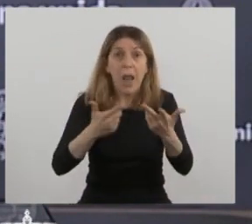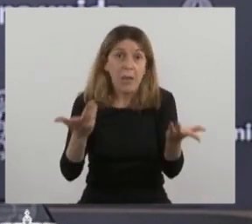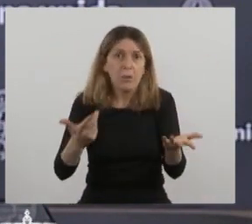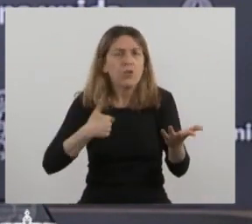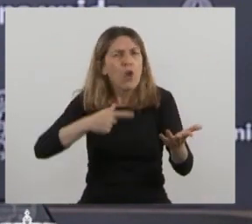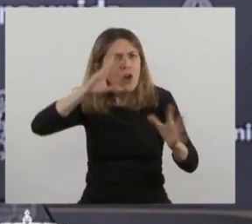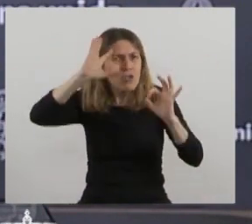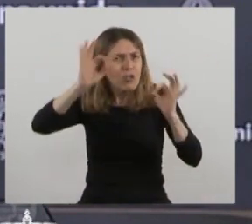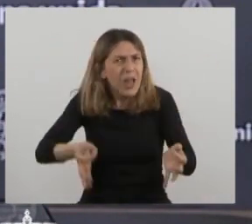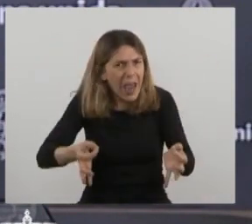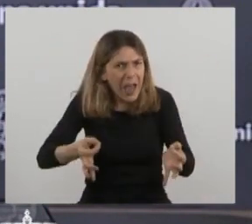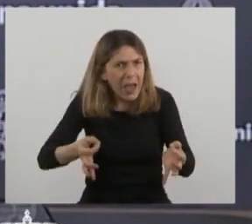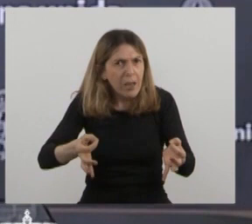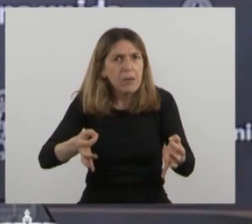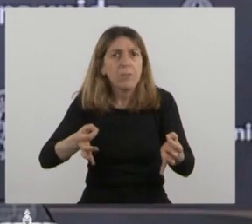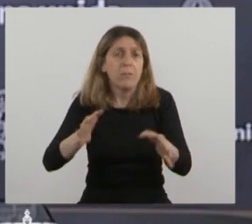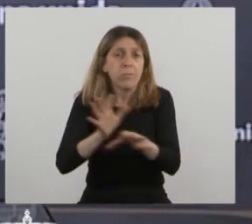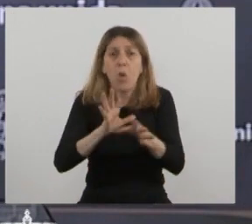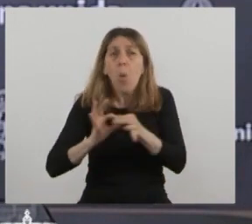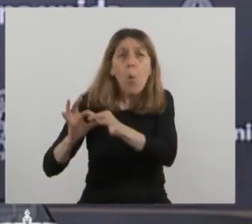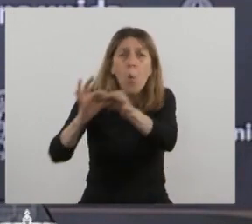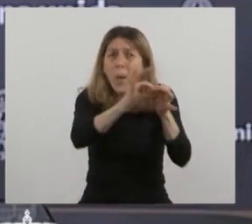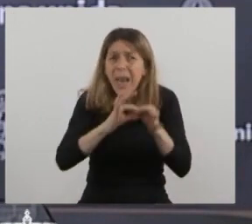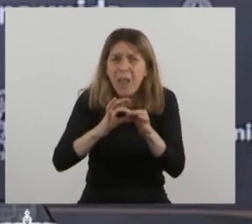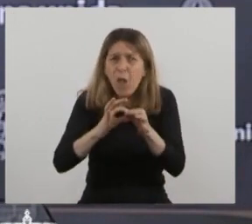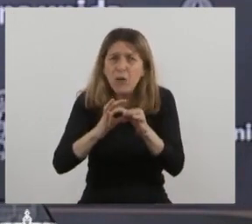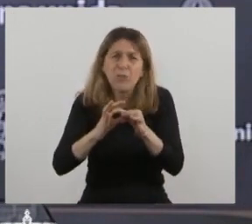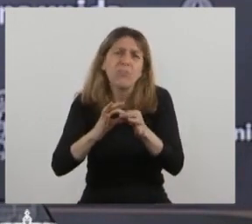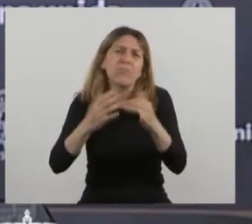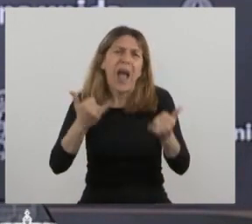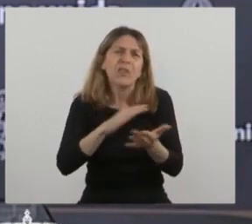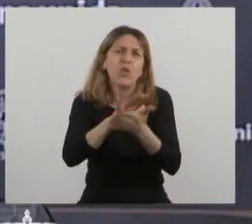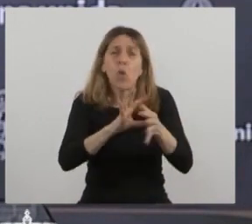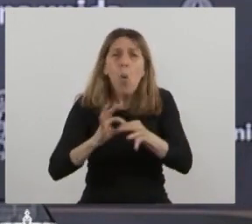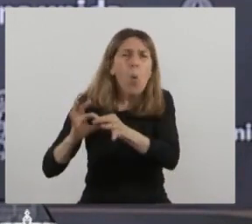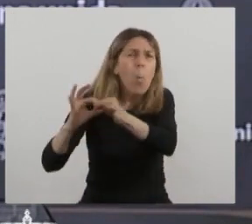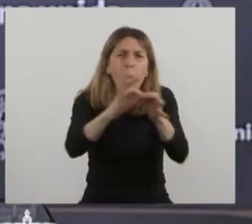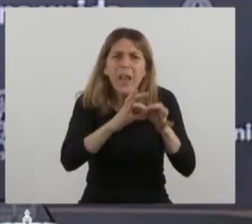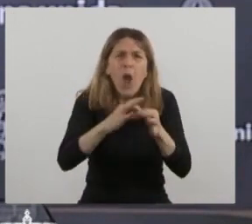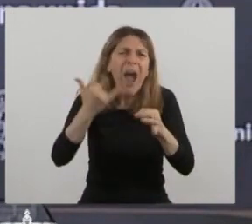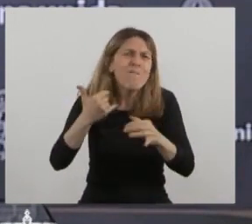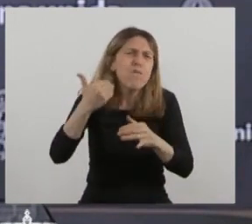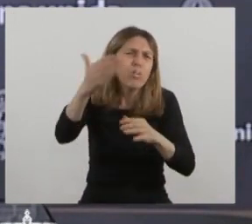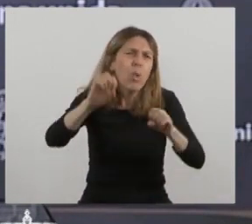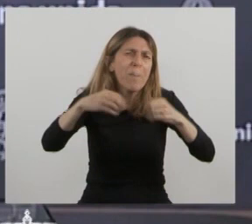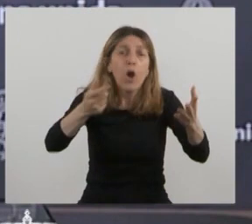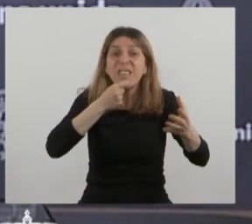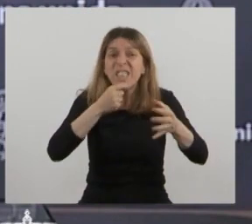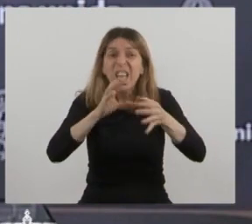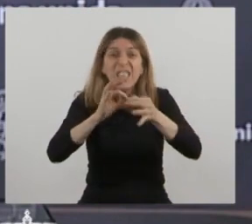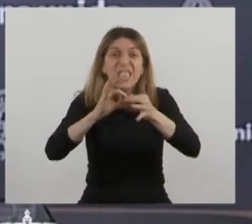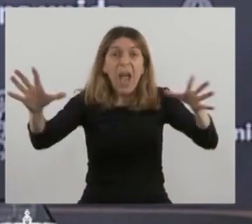convencido que unidos tenemos destino, que unidos tenemos un futuro, pero divididos